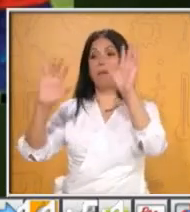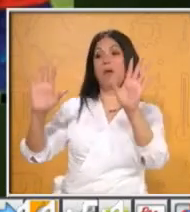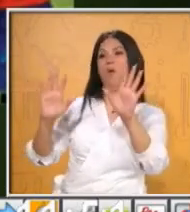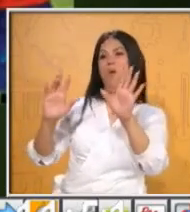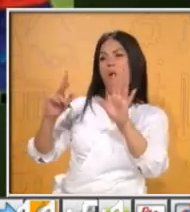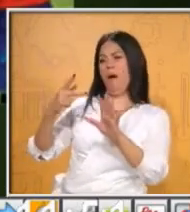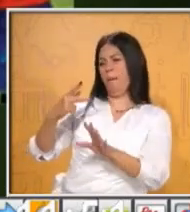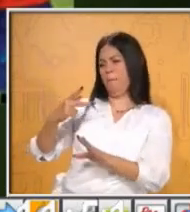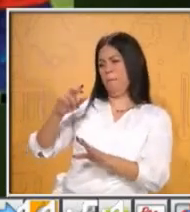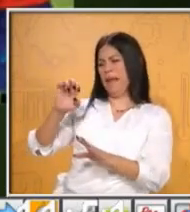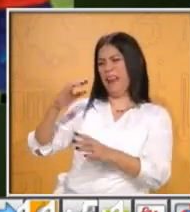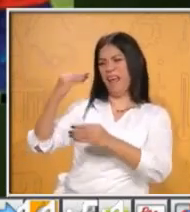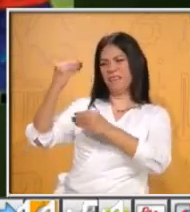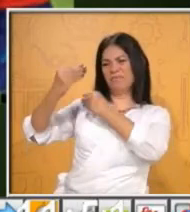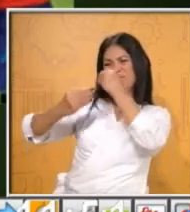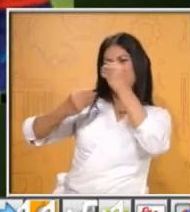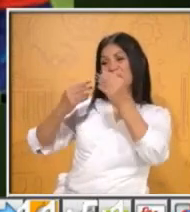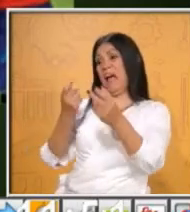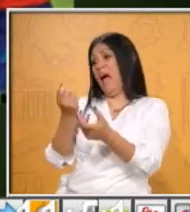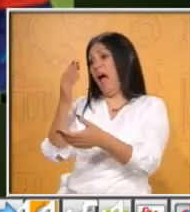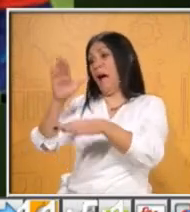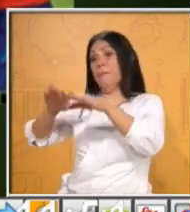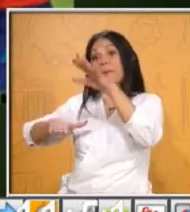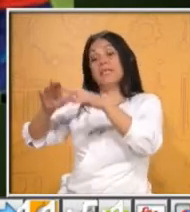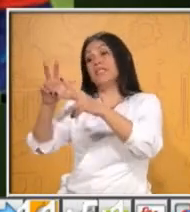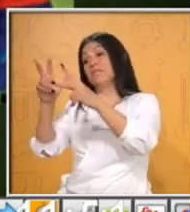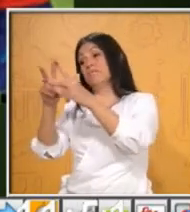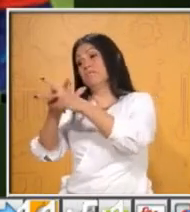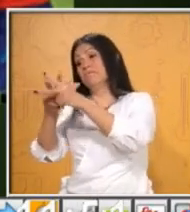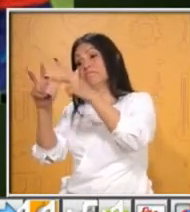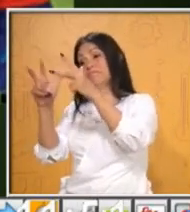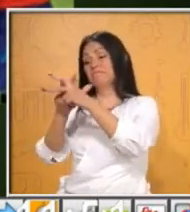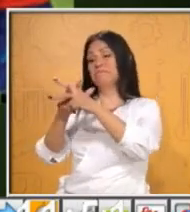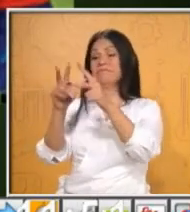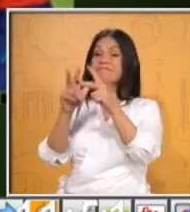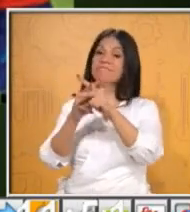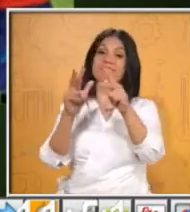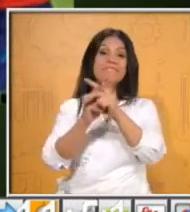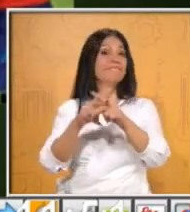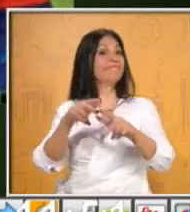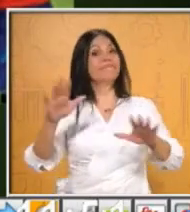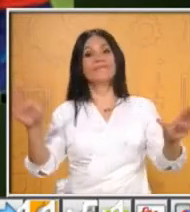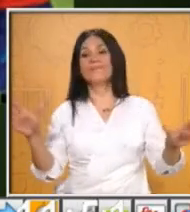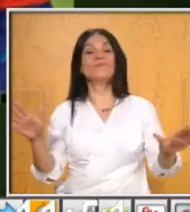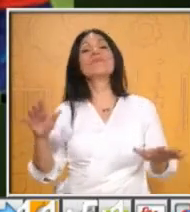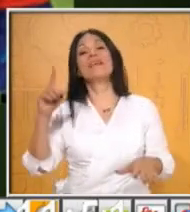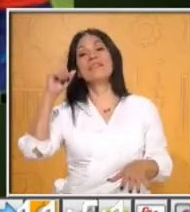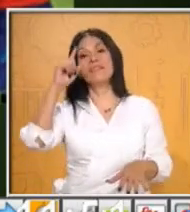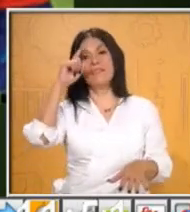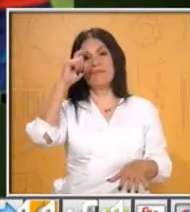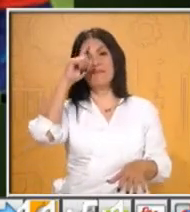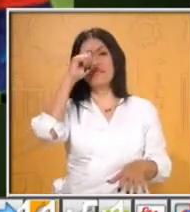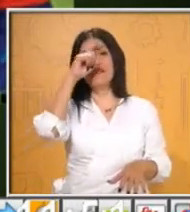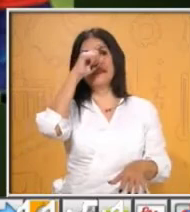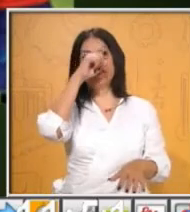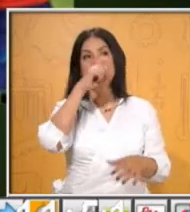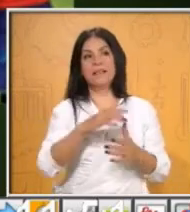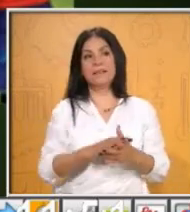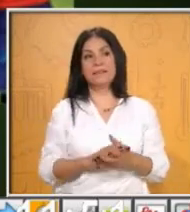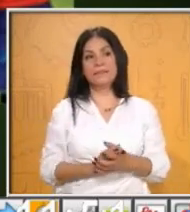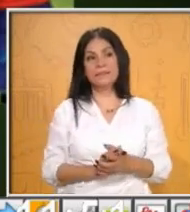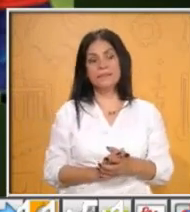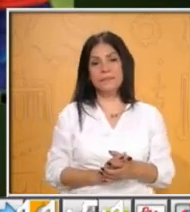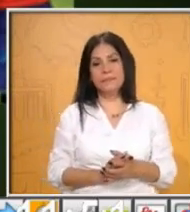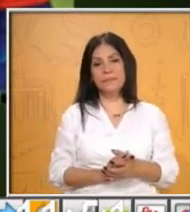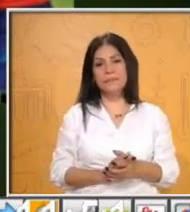riña, a una agresión. Podemos llevarla a una escala más difícil. Más complicado, ¿verdad? Bueno, pequeñitos,